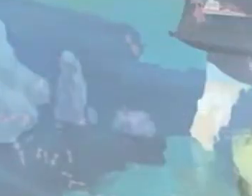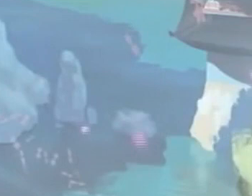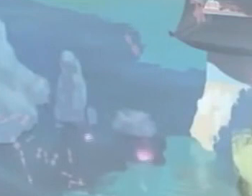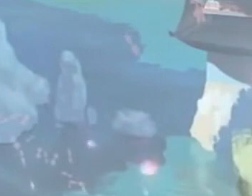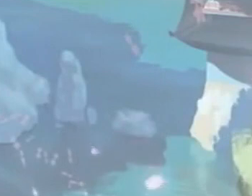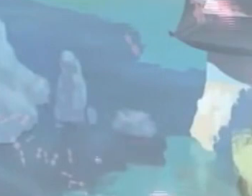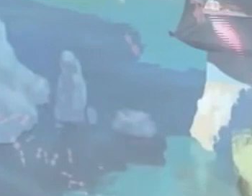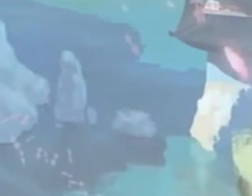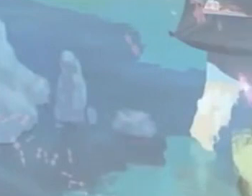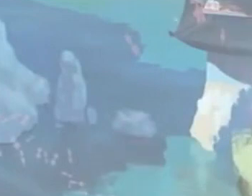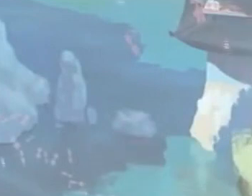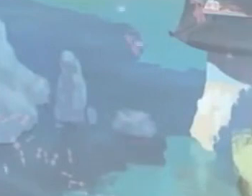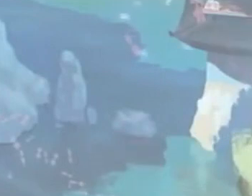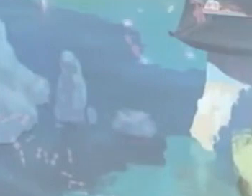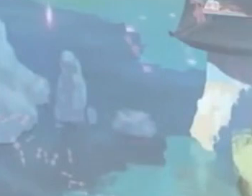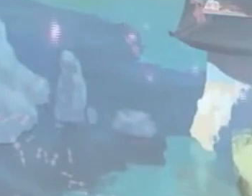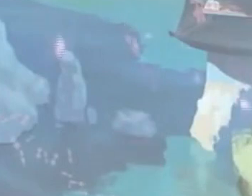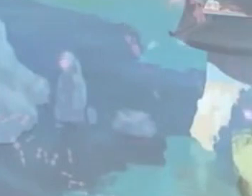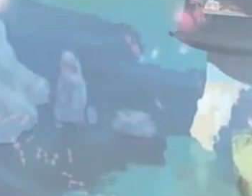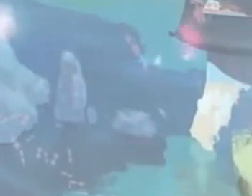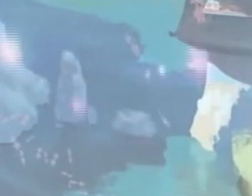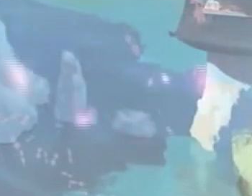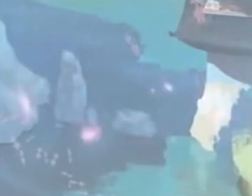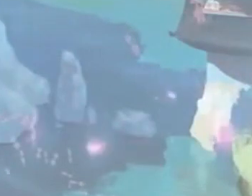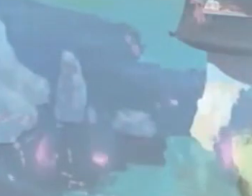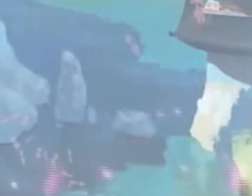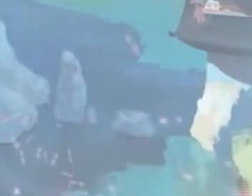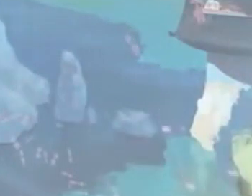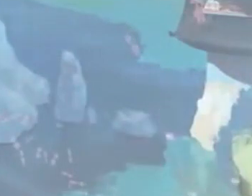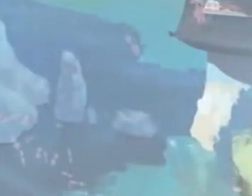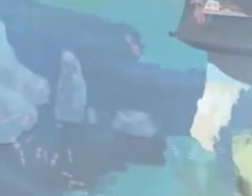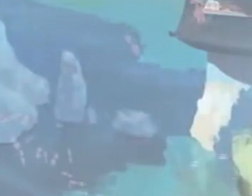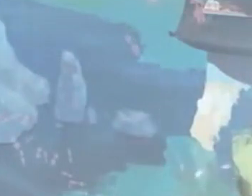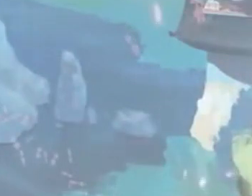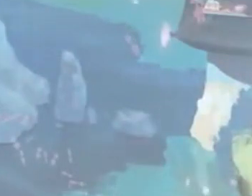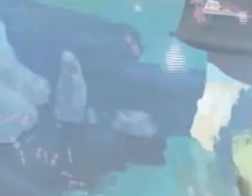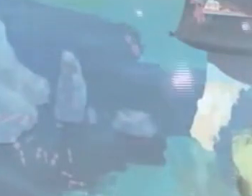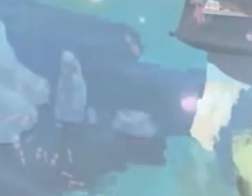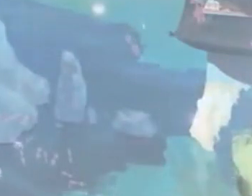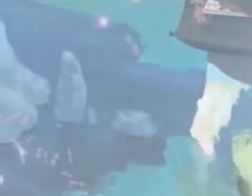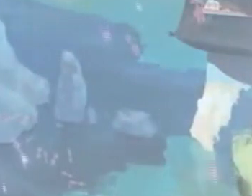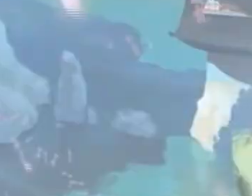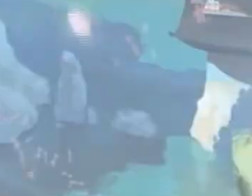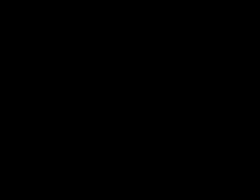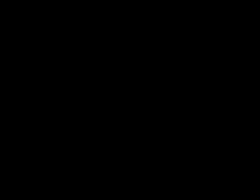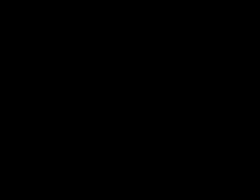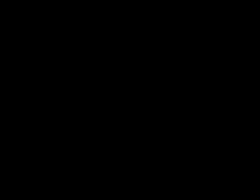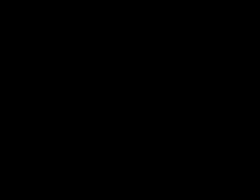Estreno el 6 de febrero, solo en 13. Costa Rica Televisión.